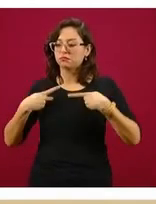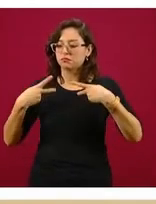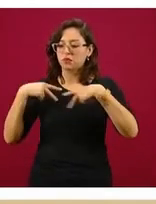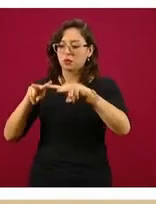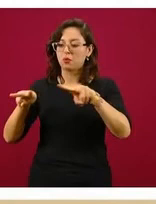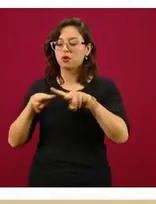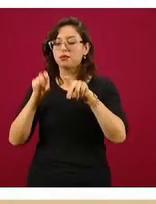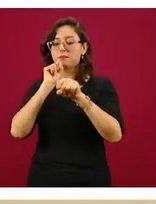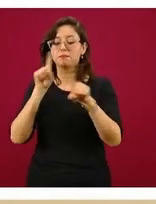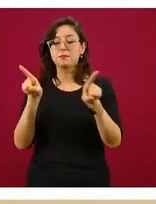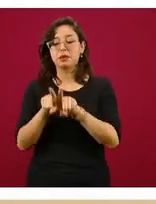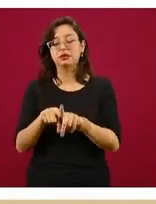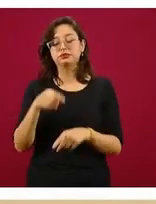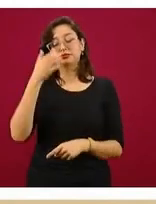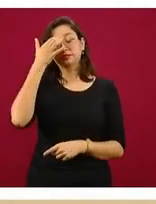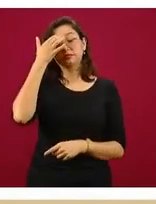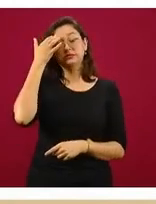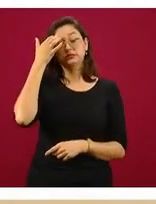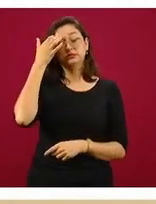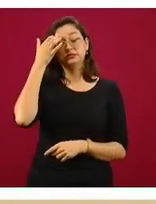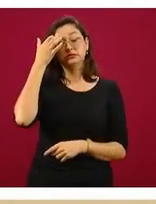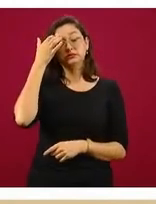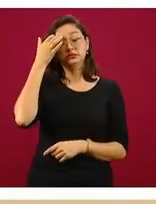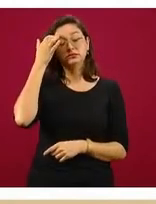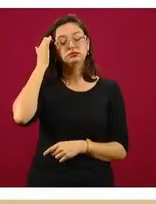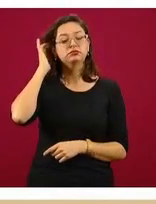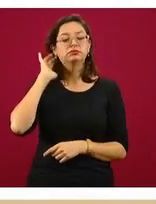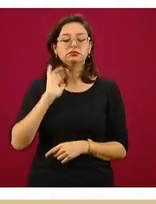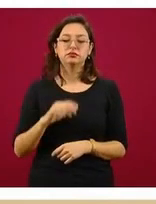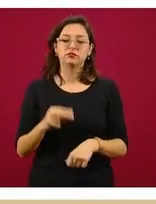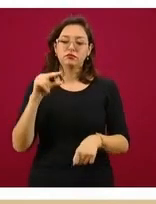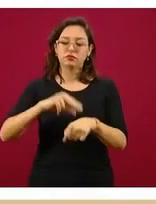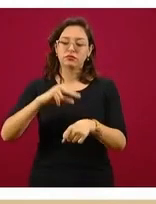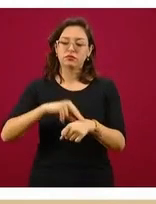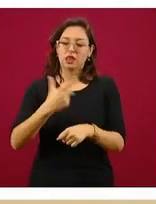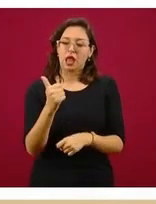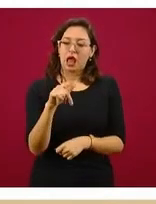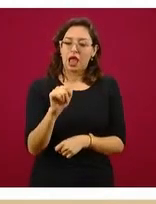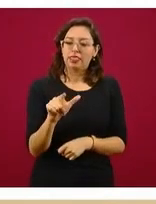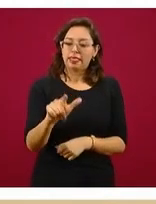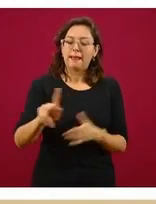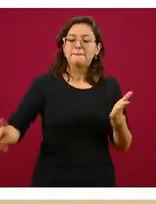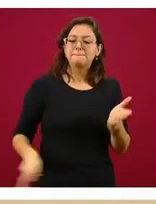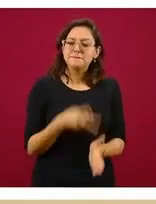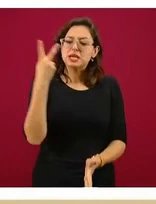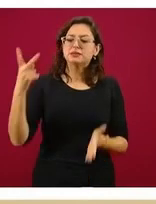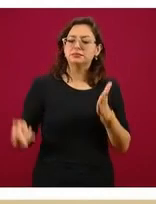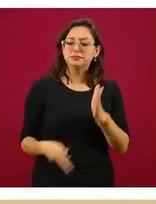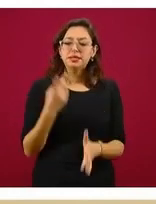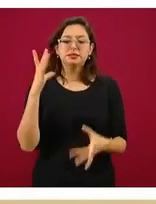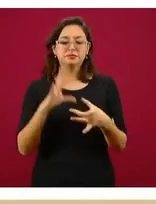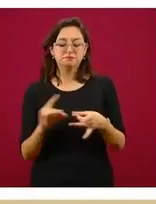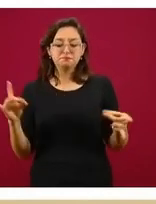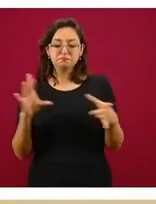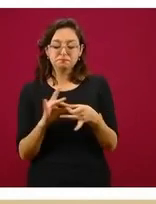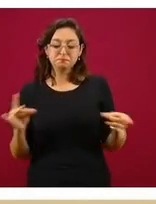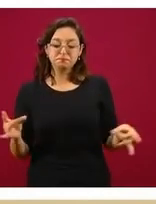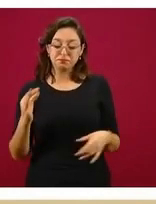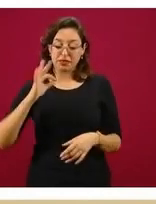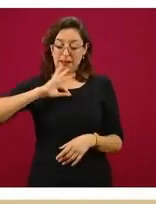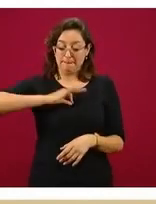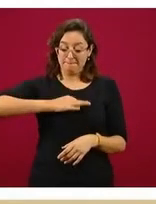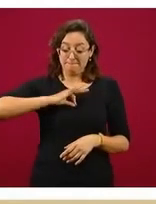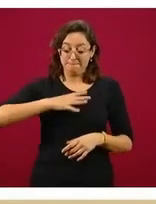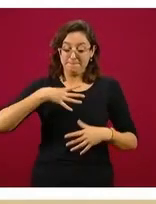Como el doctor López-Gatell lo ha explicado en diversas ocasiones en este y en otros foros, la epidemia